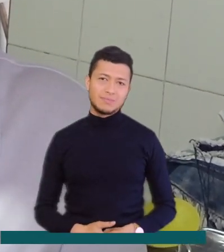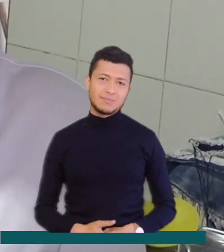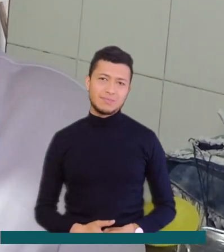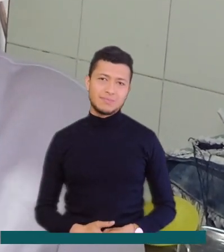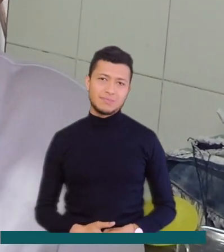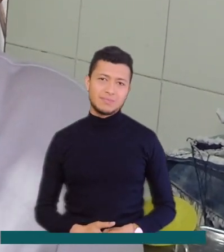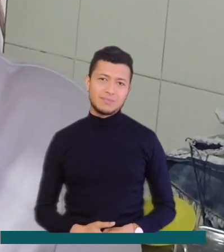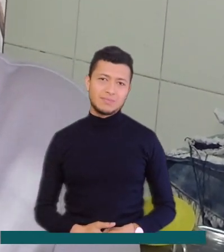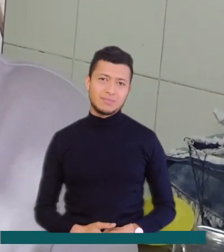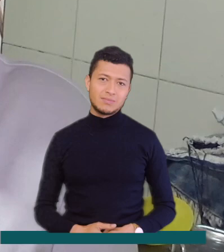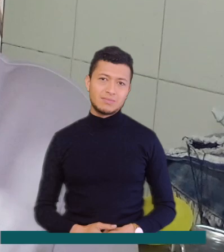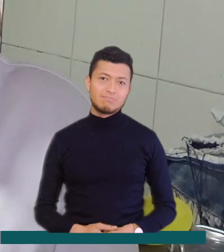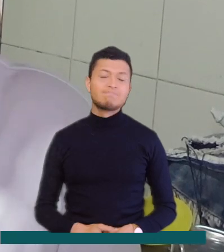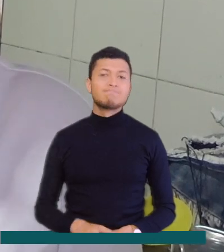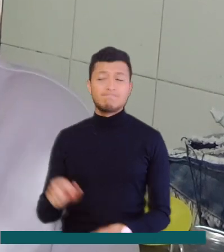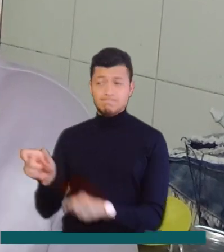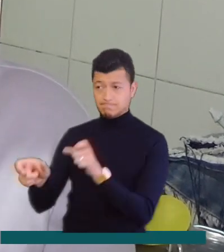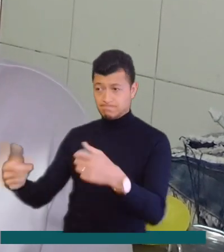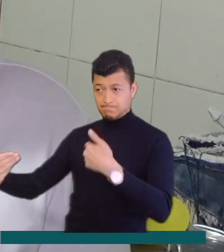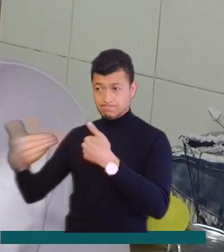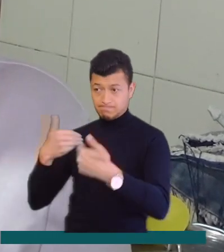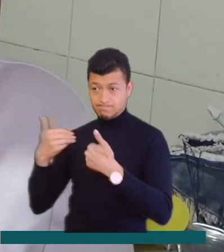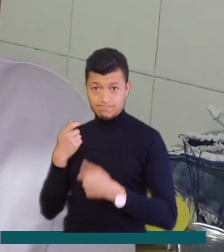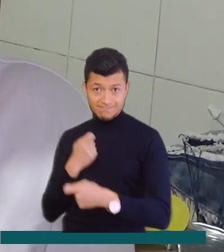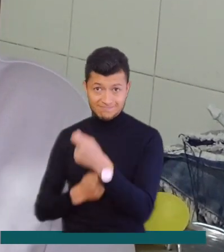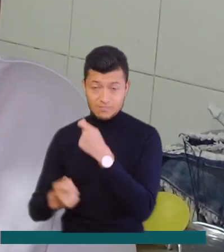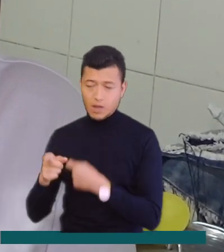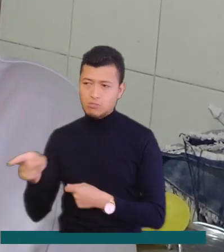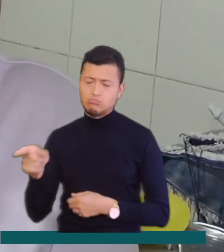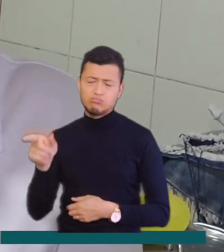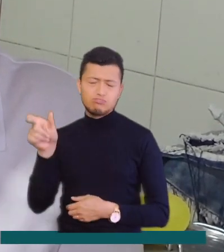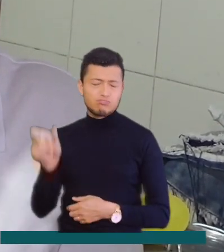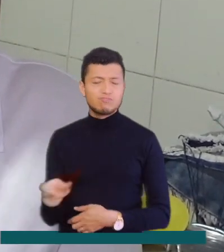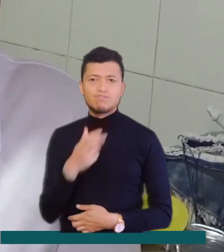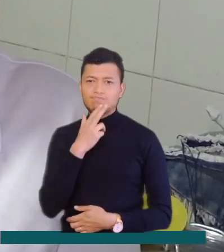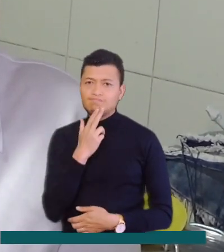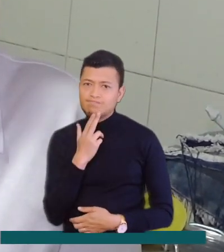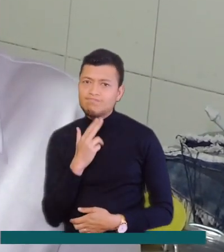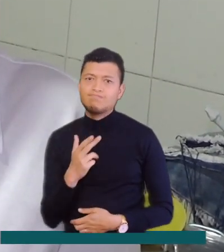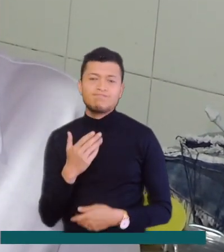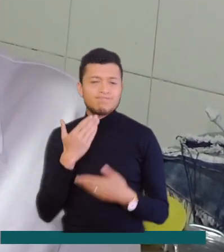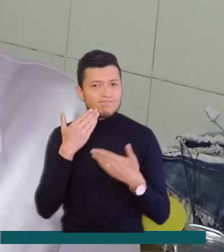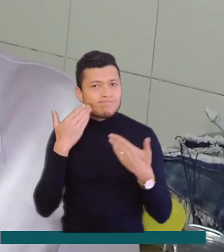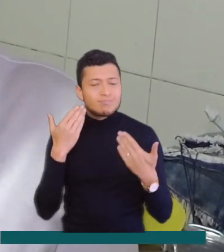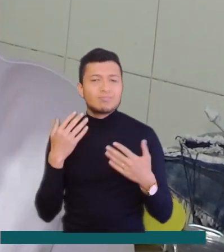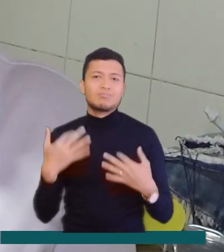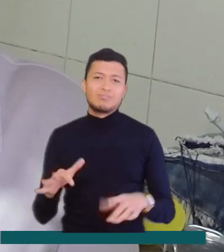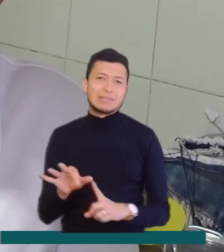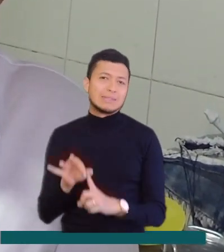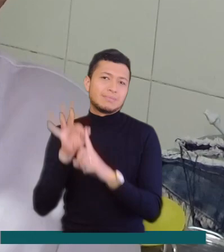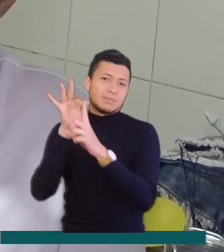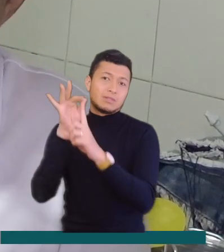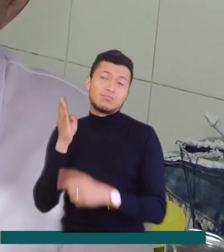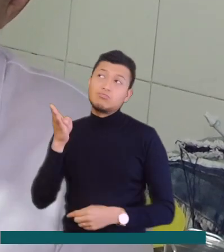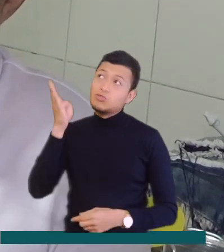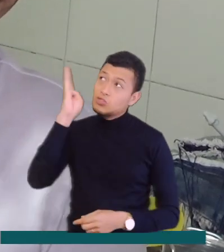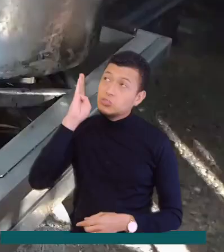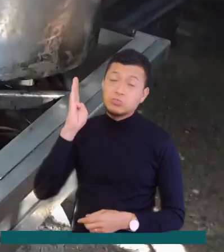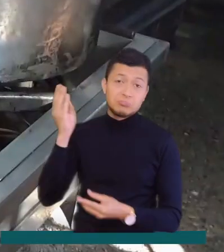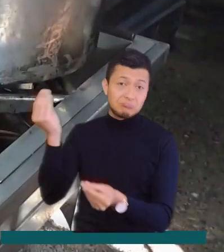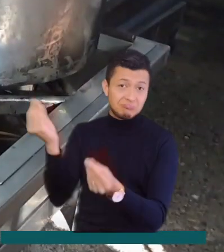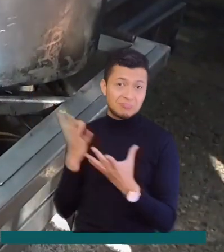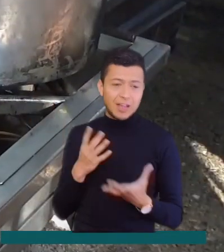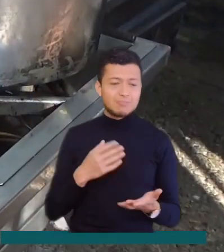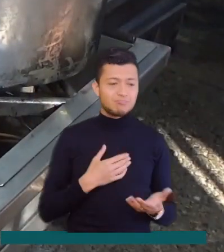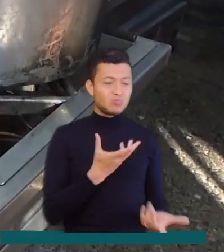pues he tenido una clientela muy especial, muy querida, mi Dios me ha permitido tener un sazón bueno